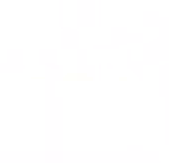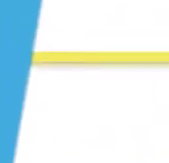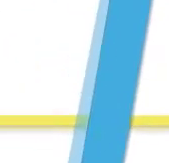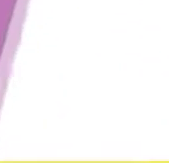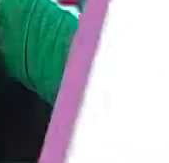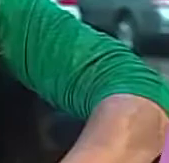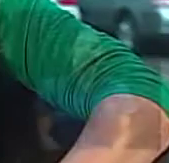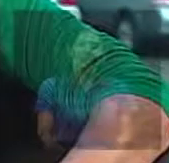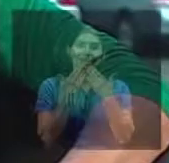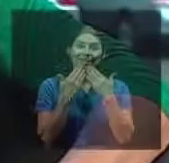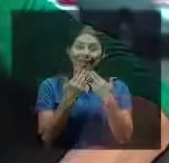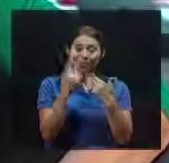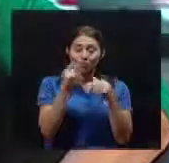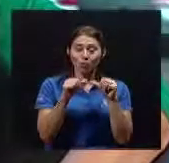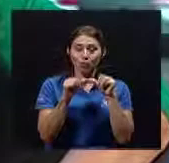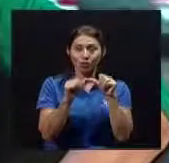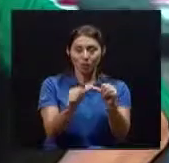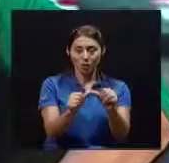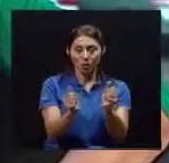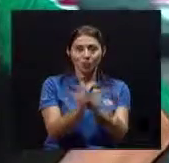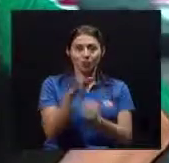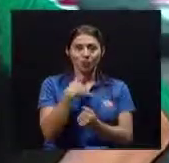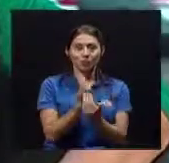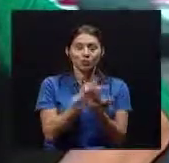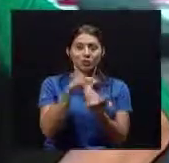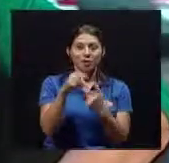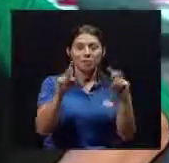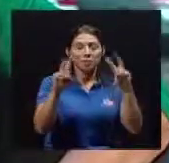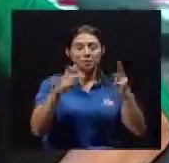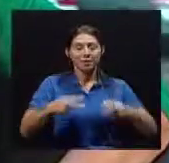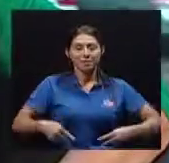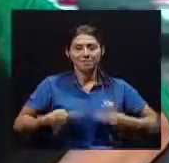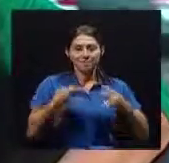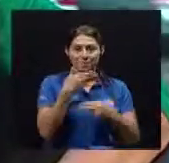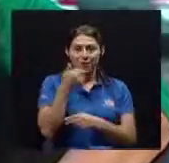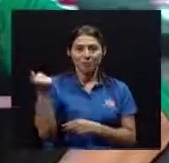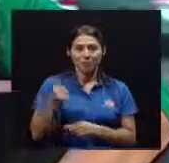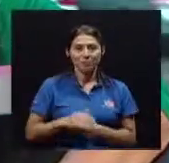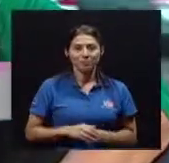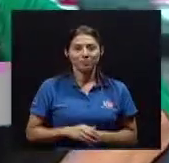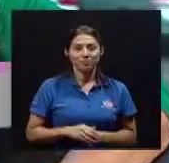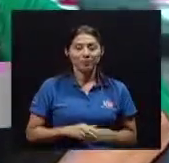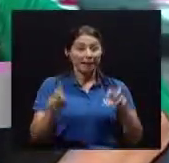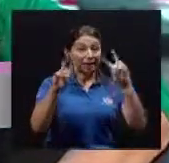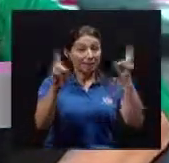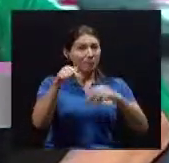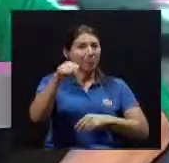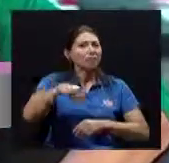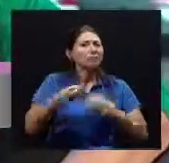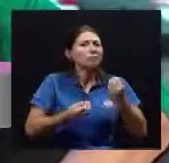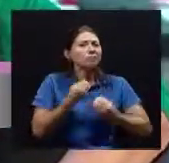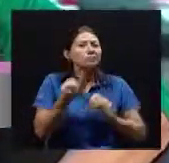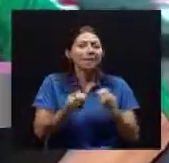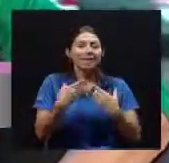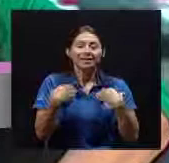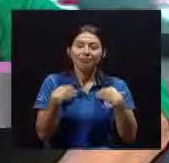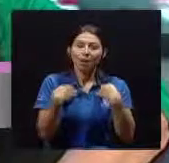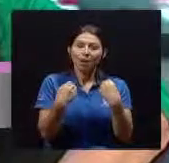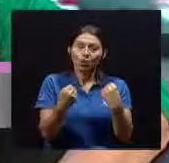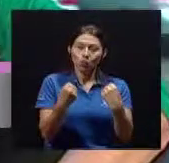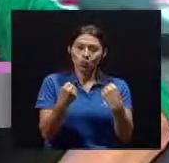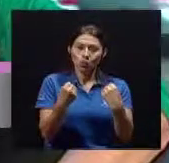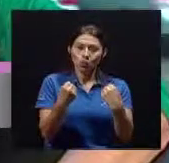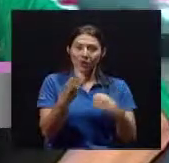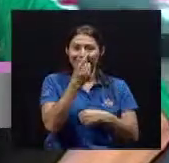Gracias por continuar Con nuestro programa Vivir Mejor El tema de hoy Es acerca de la salud